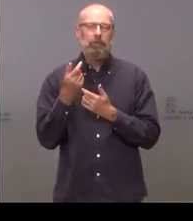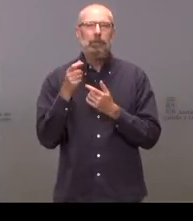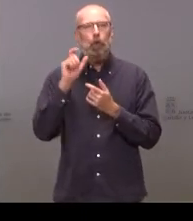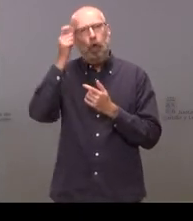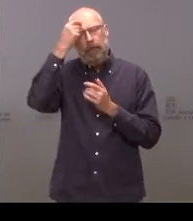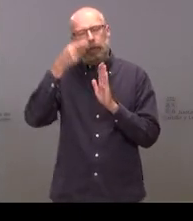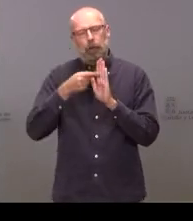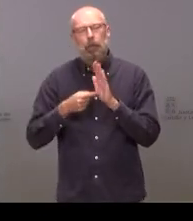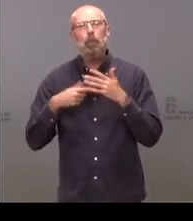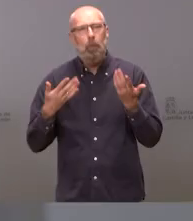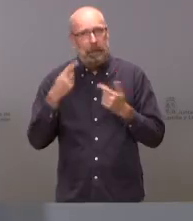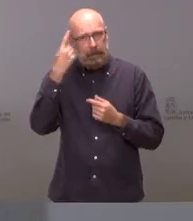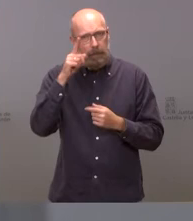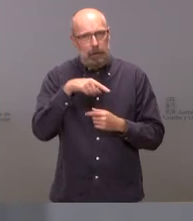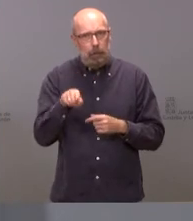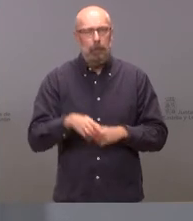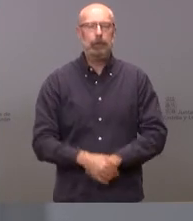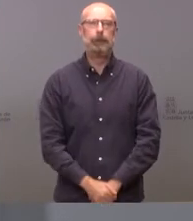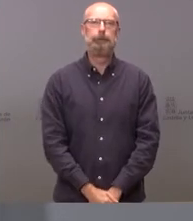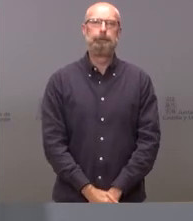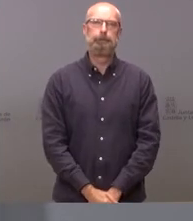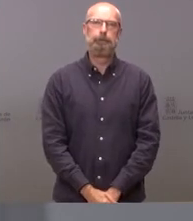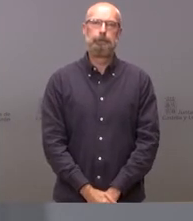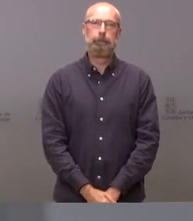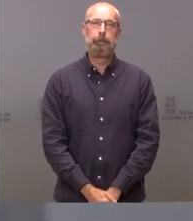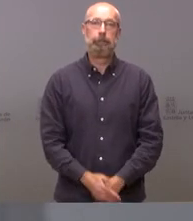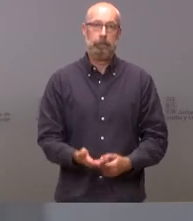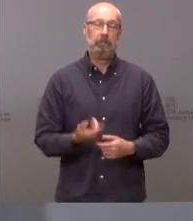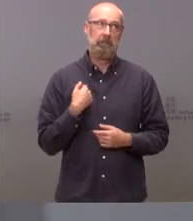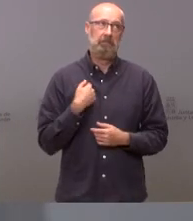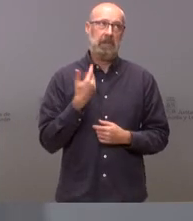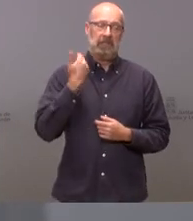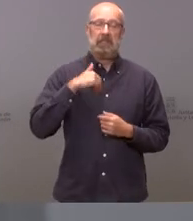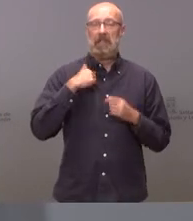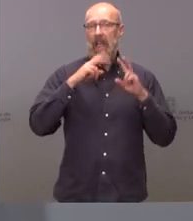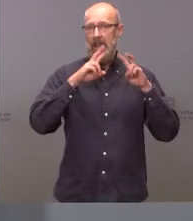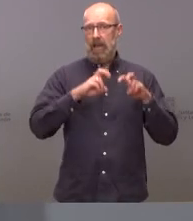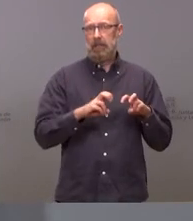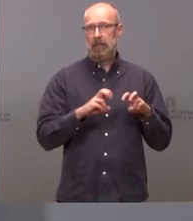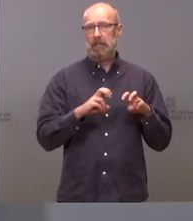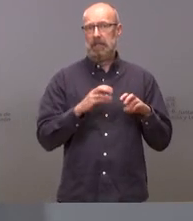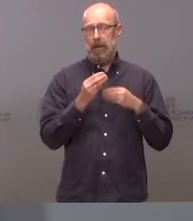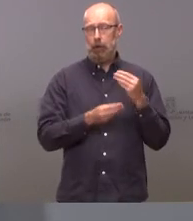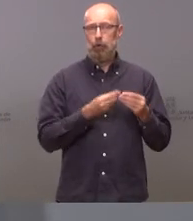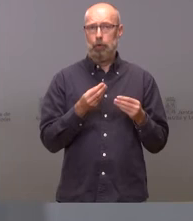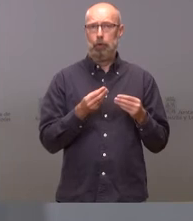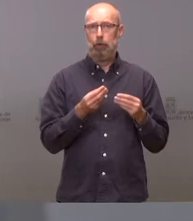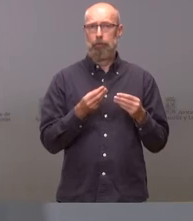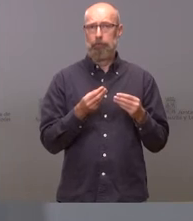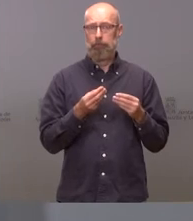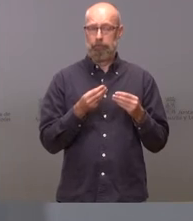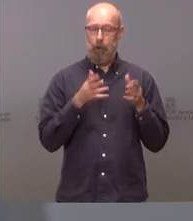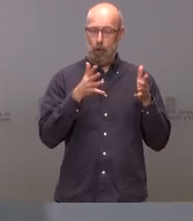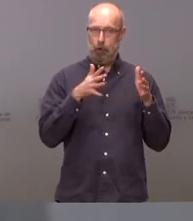muchas gracias bueno la verdad es que sí hemos hecho un análisis en el Consejo de